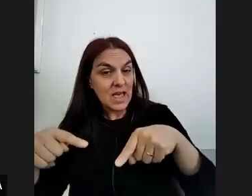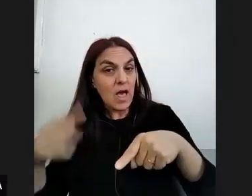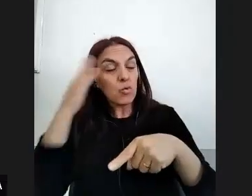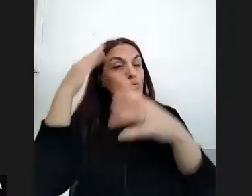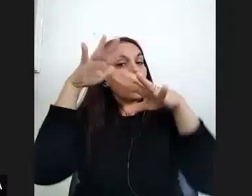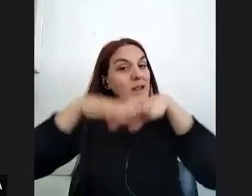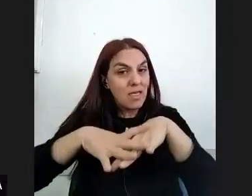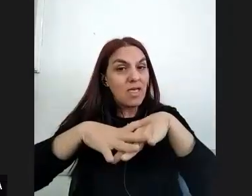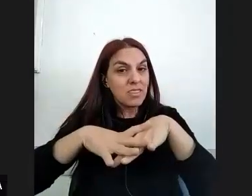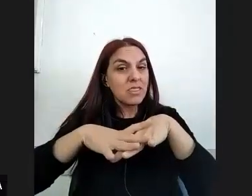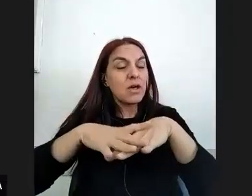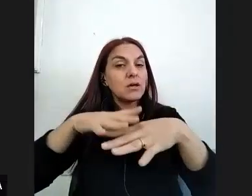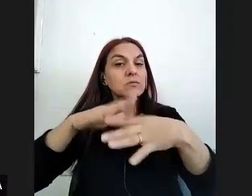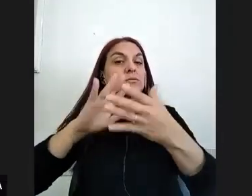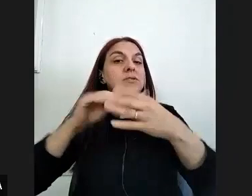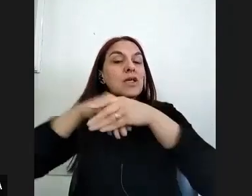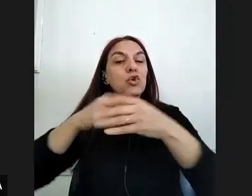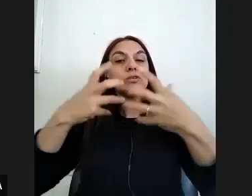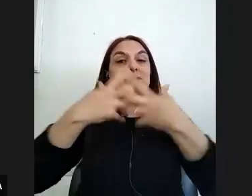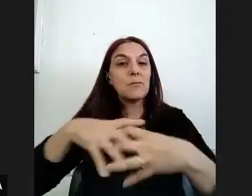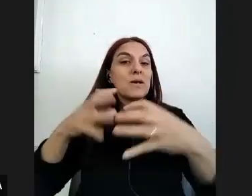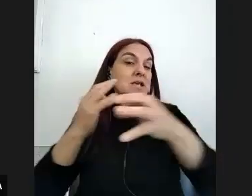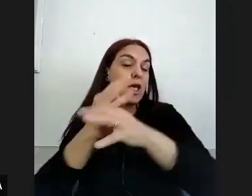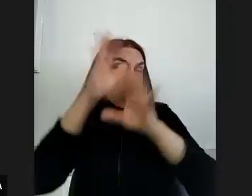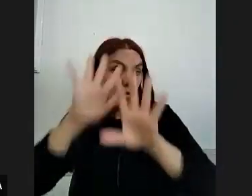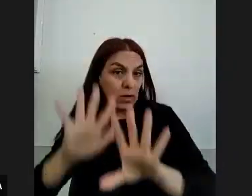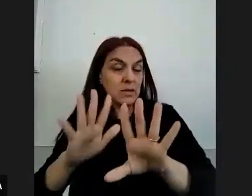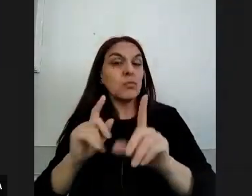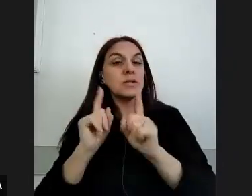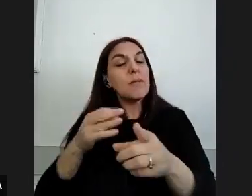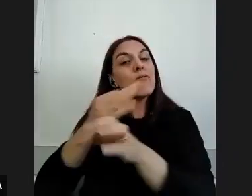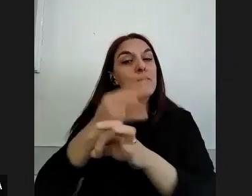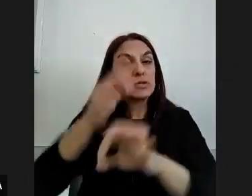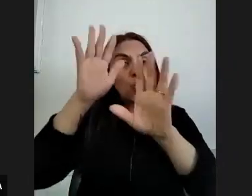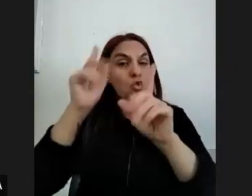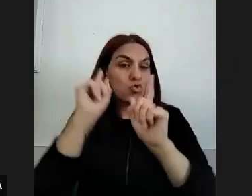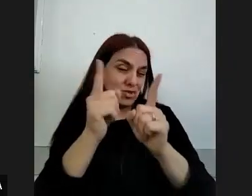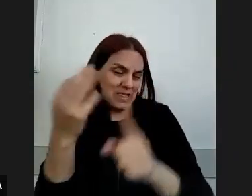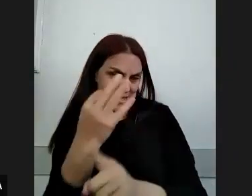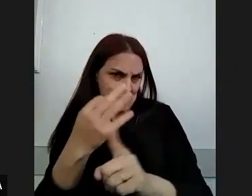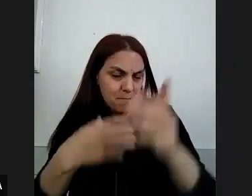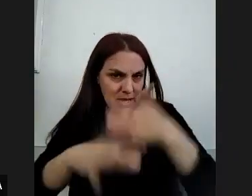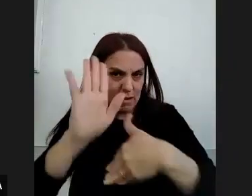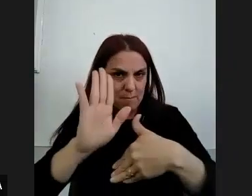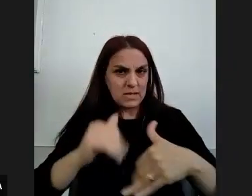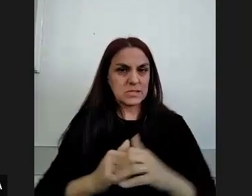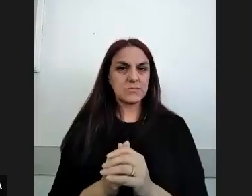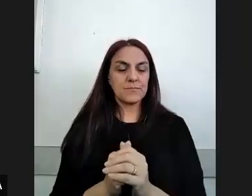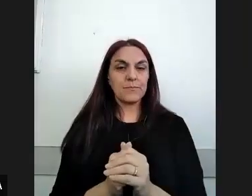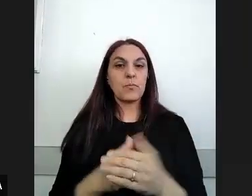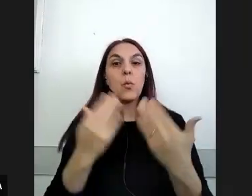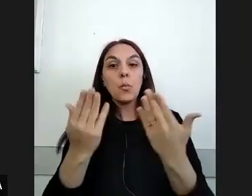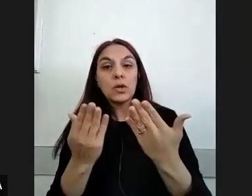en los sistemas educativos y en la formación de docentes en particular así que si no hay